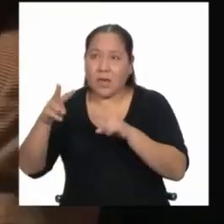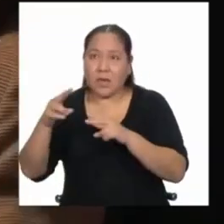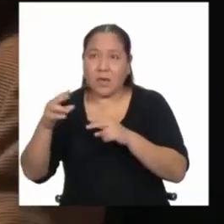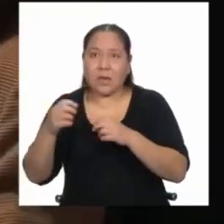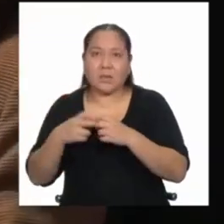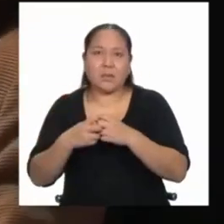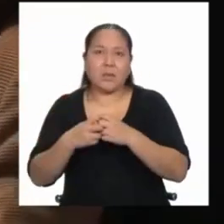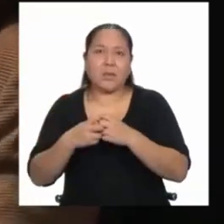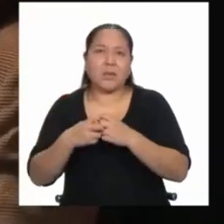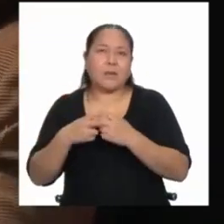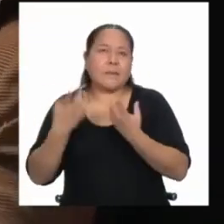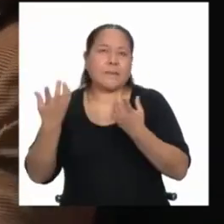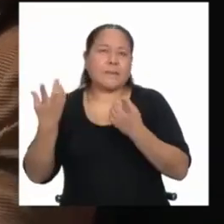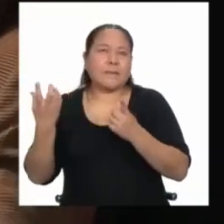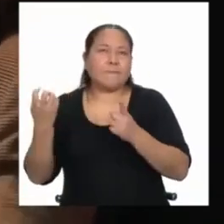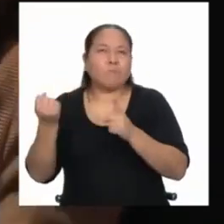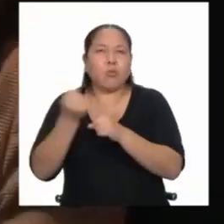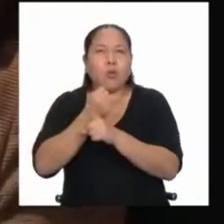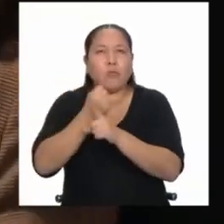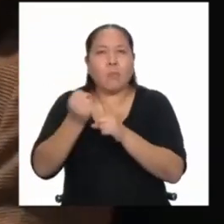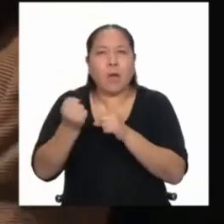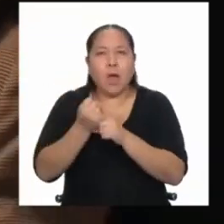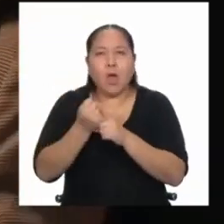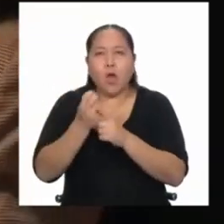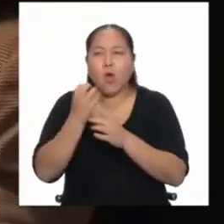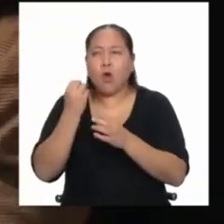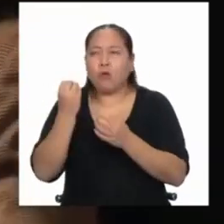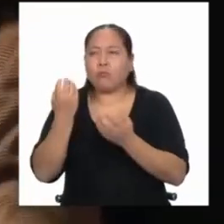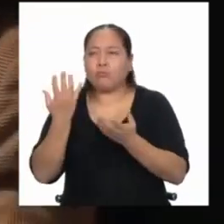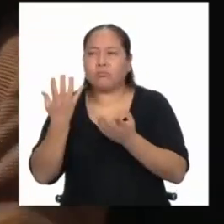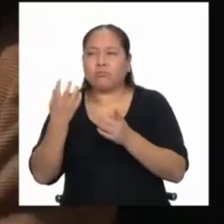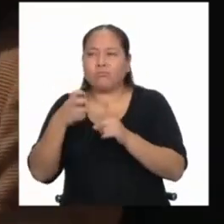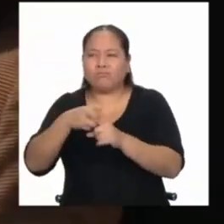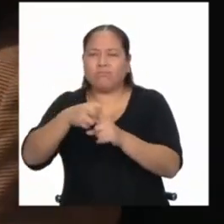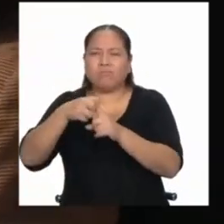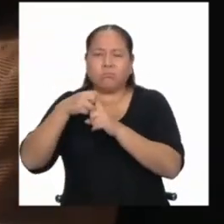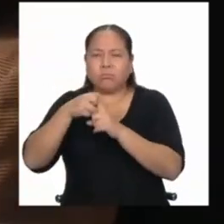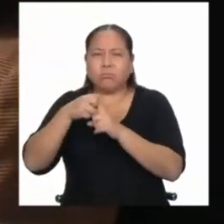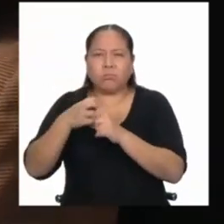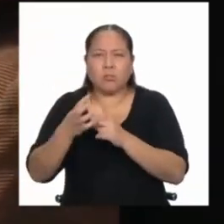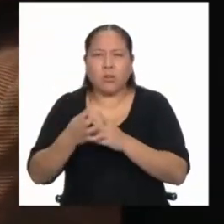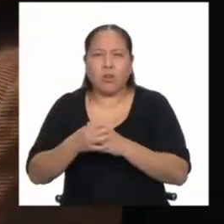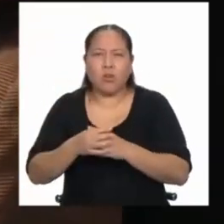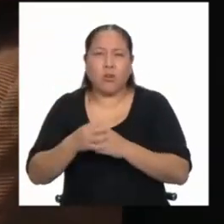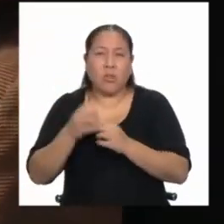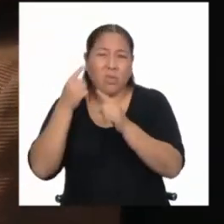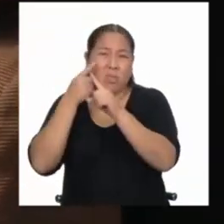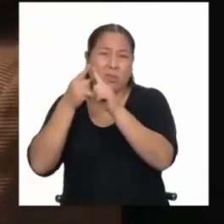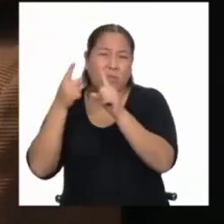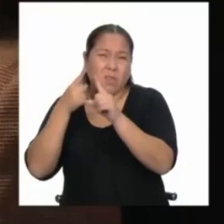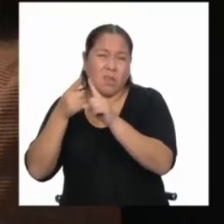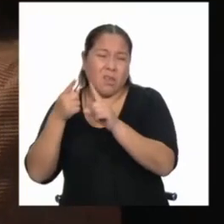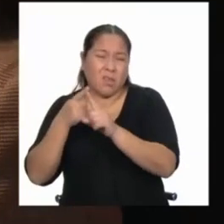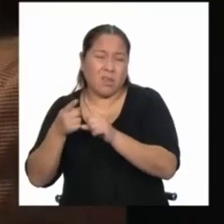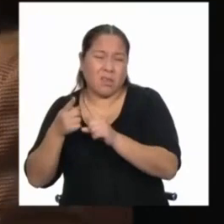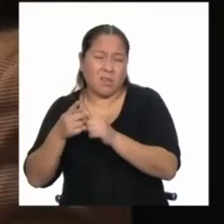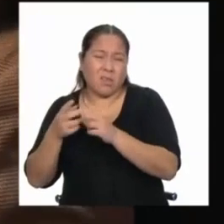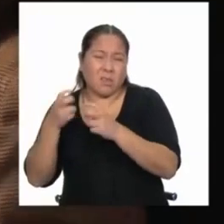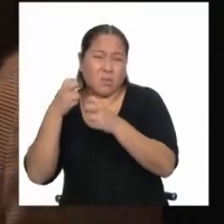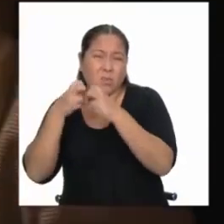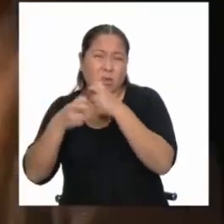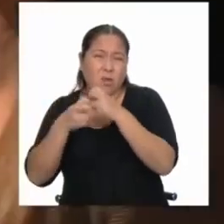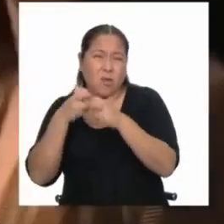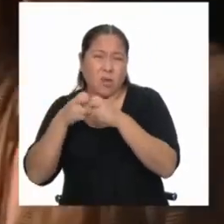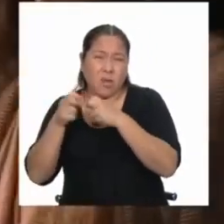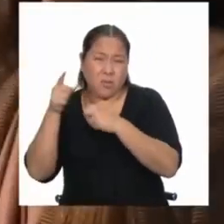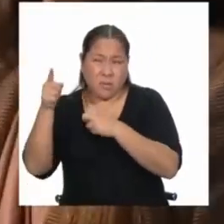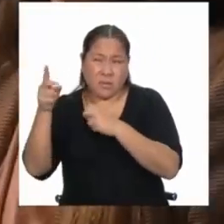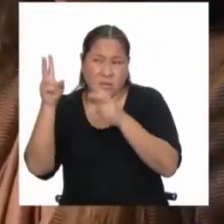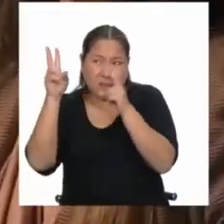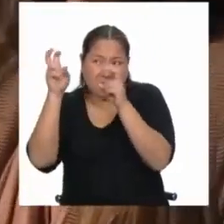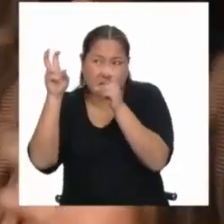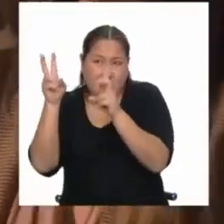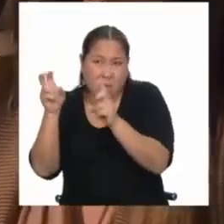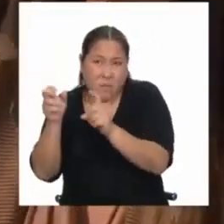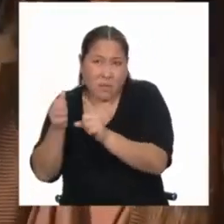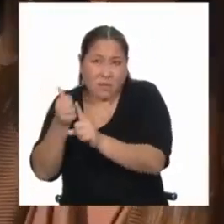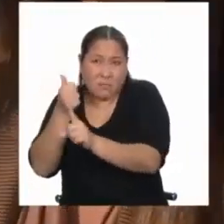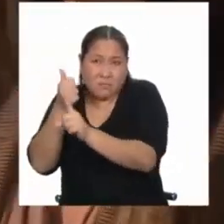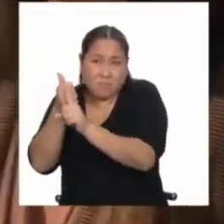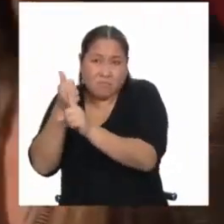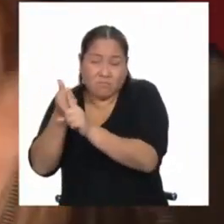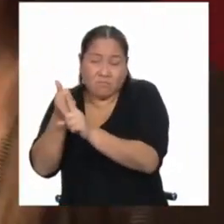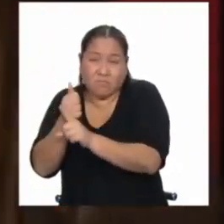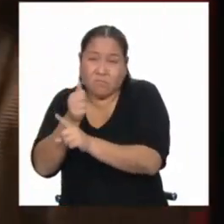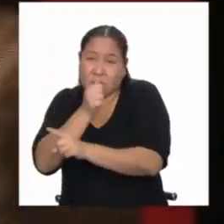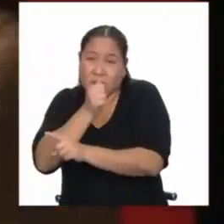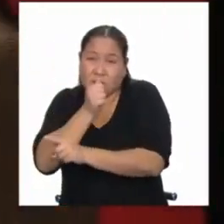había sido violentado, o había sido abusado, o había tenido una serie de temas personales,